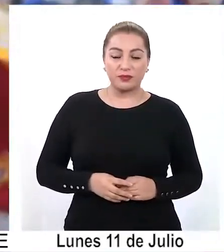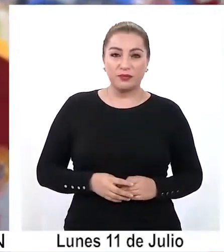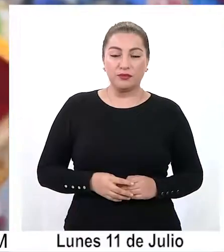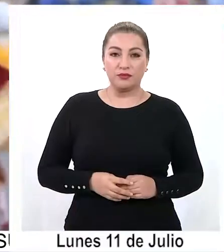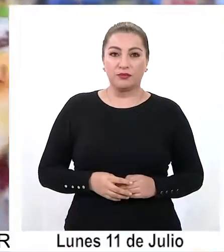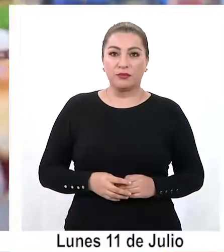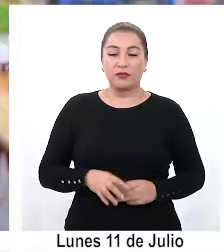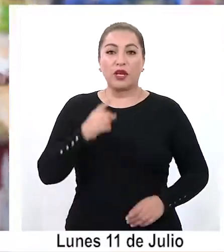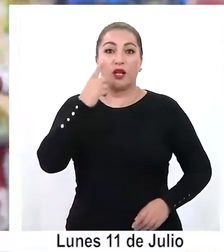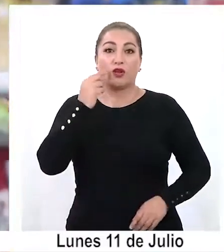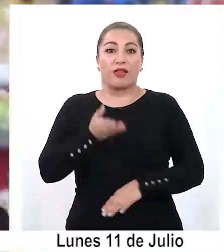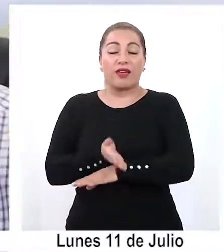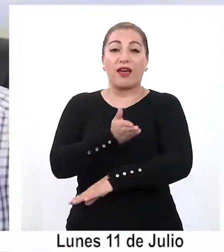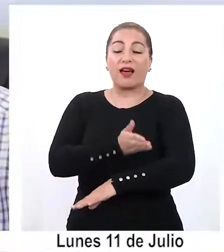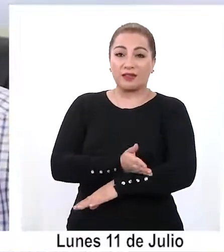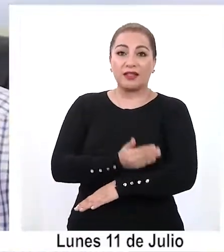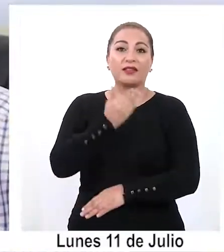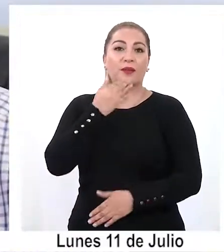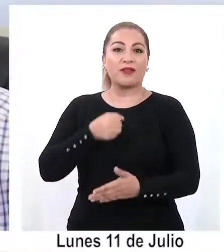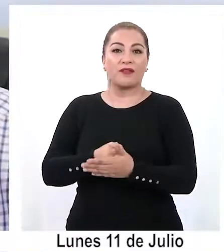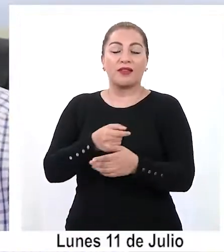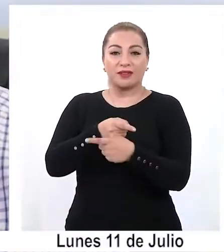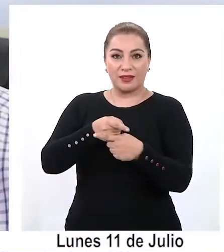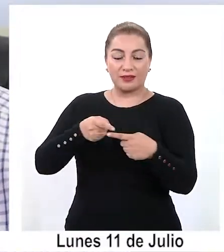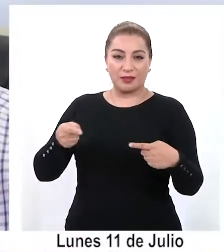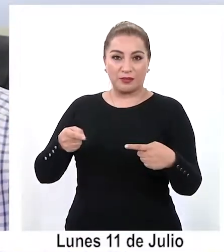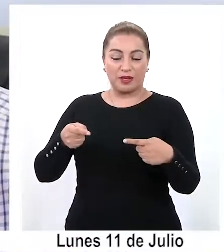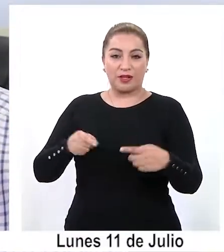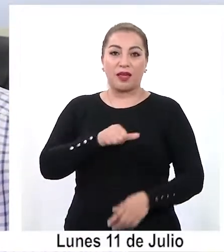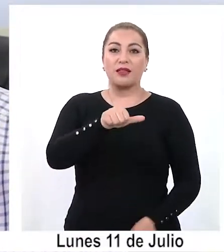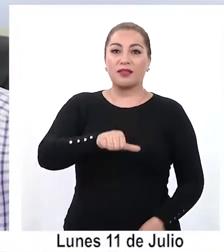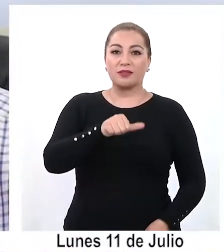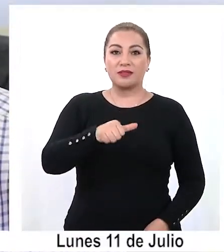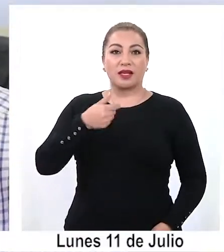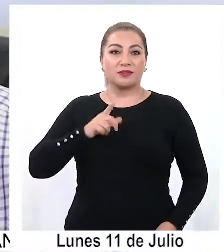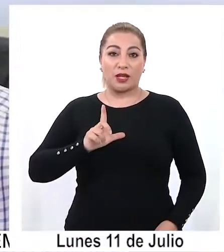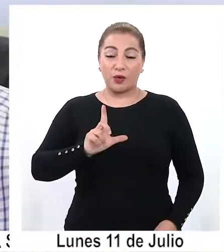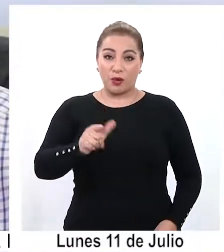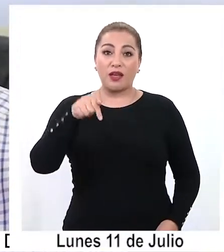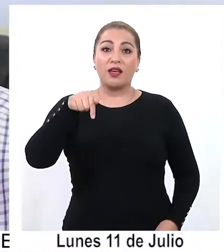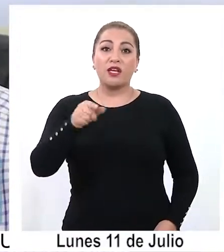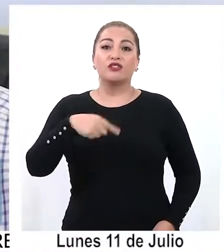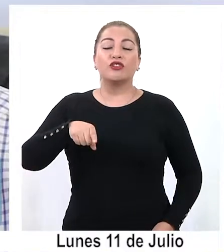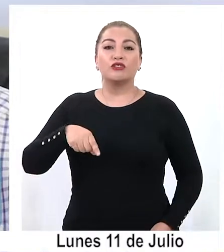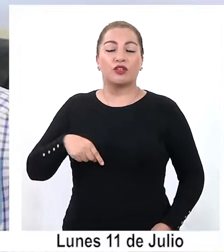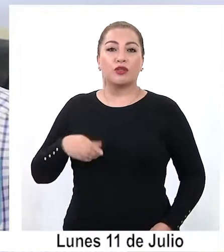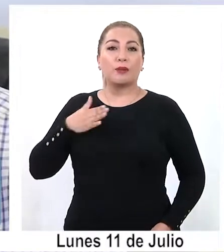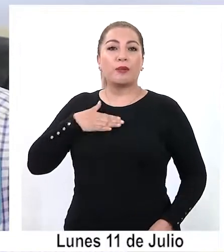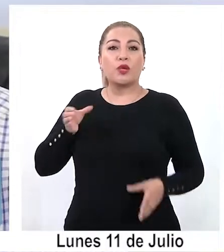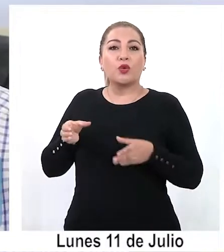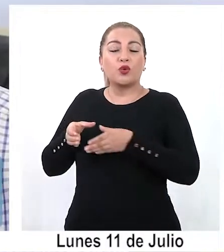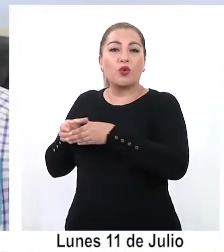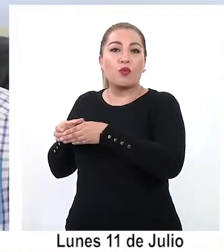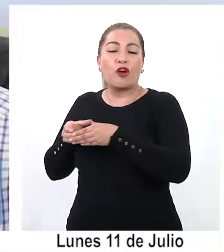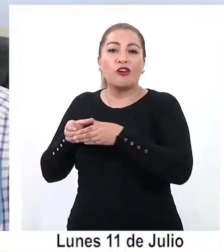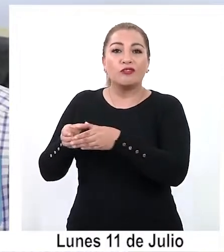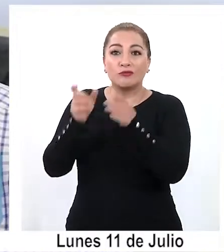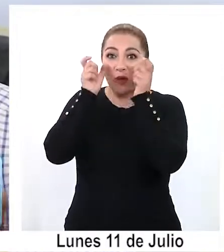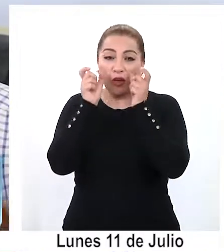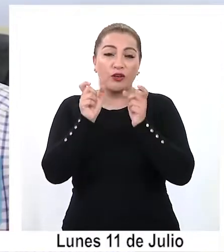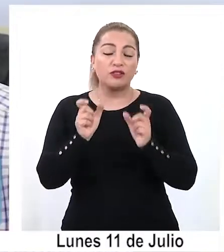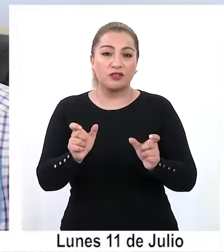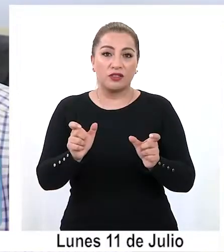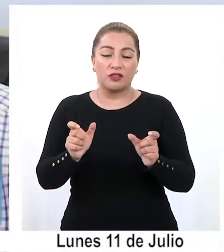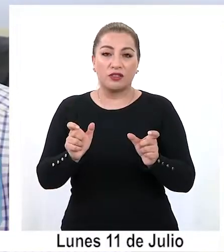Durante los días previos y durante el fin de semana del 16 de julio, estaremos con nuestro equipo fiscalizador